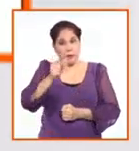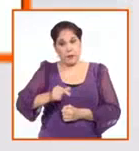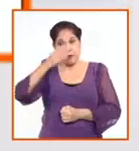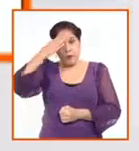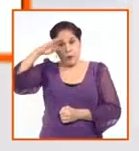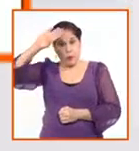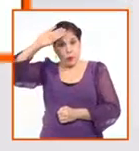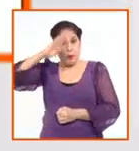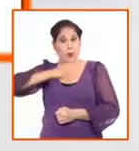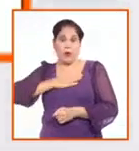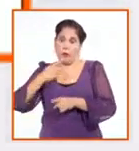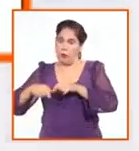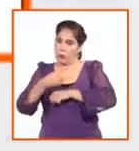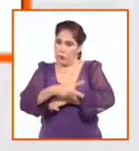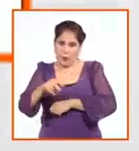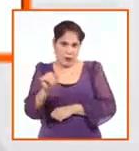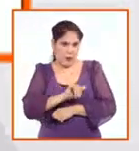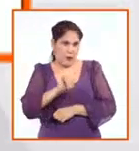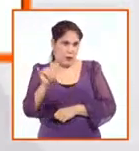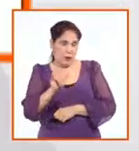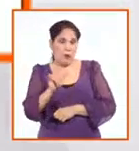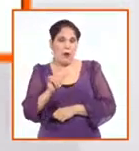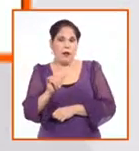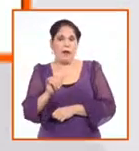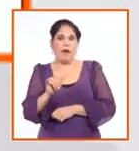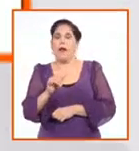ciudadanías en contenedores.